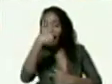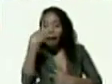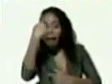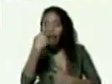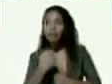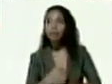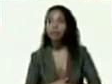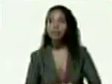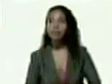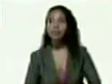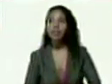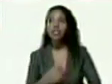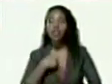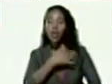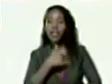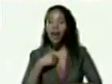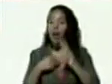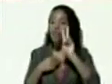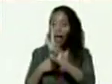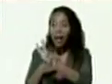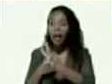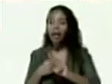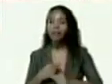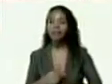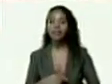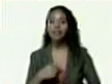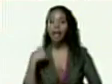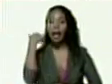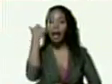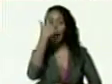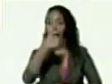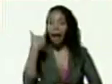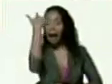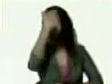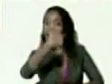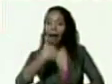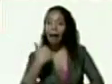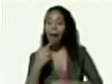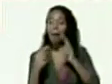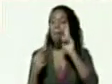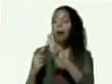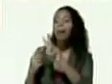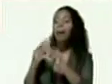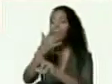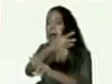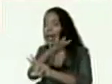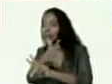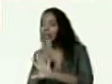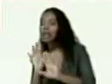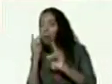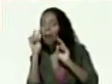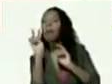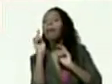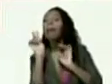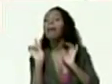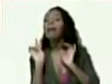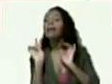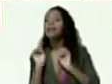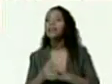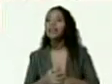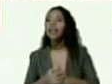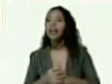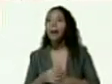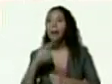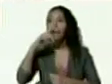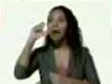vamos a verla para verla cara a cara para ver si nos parecemos Beatriz de Maduro